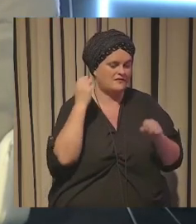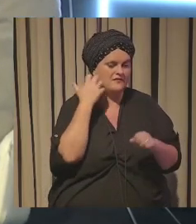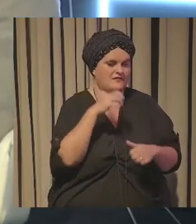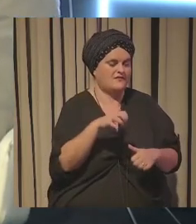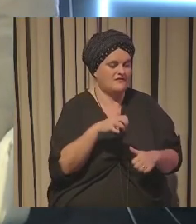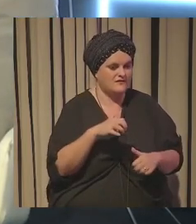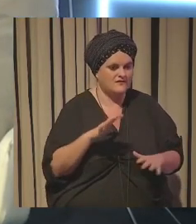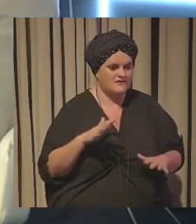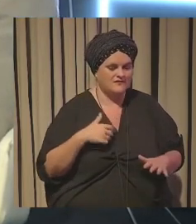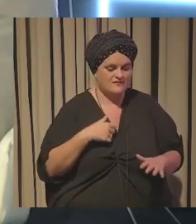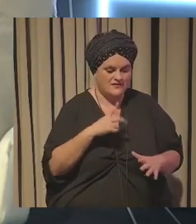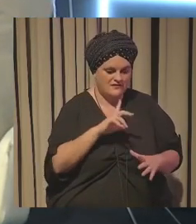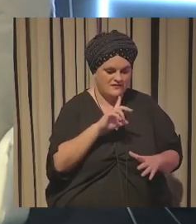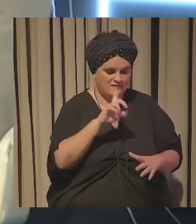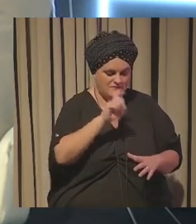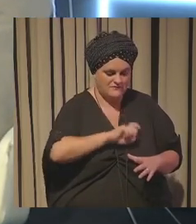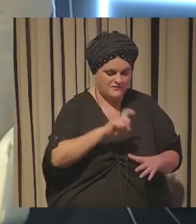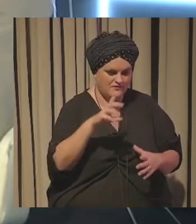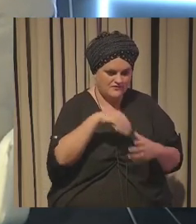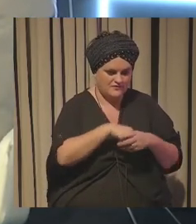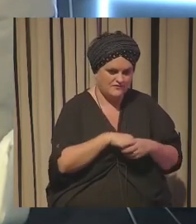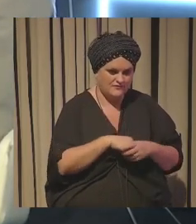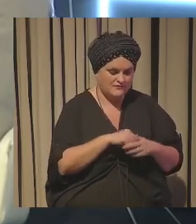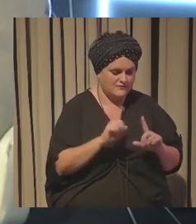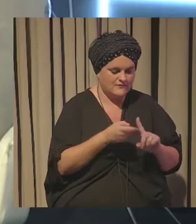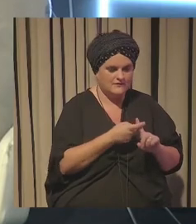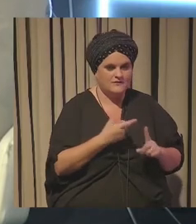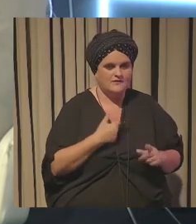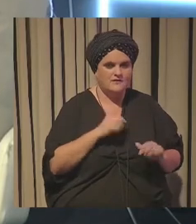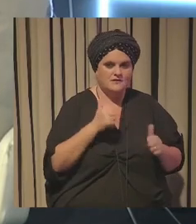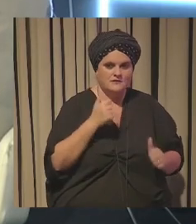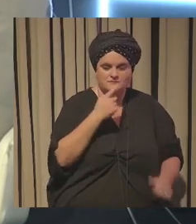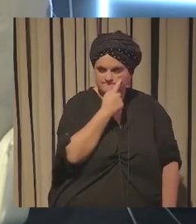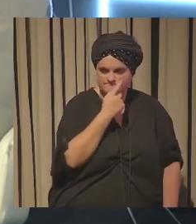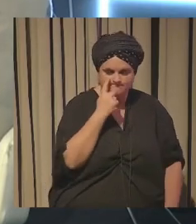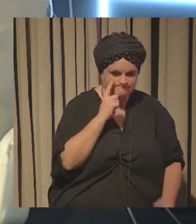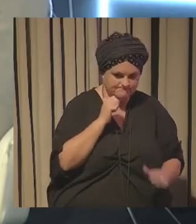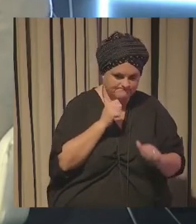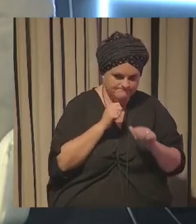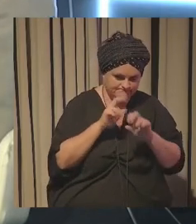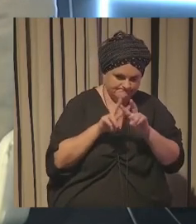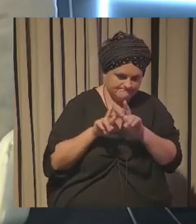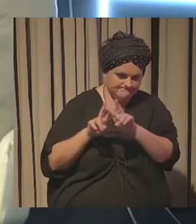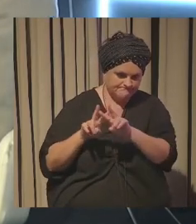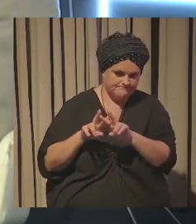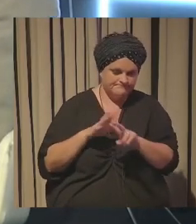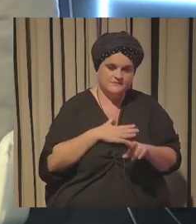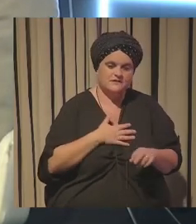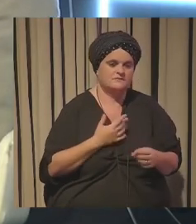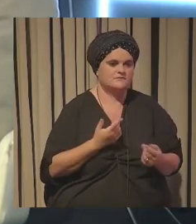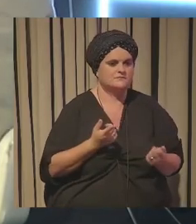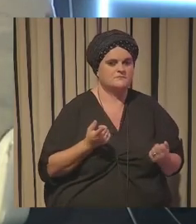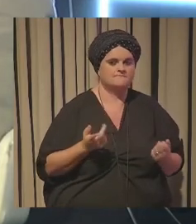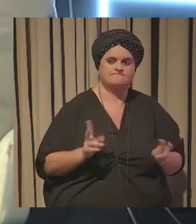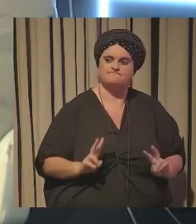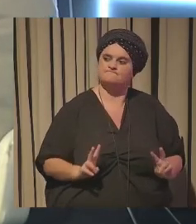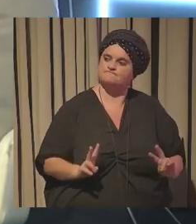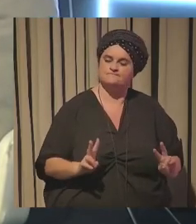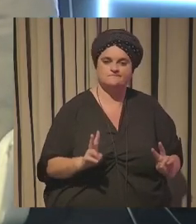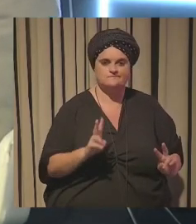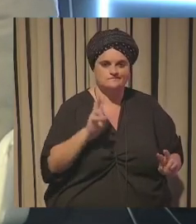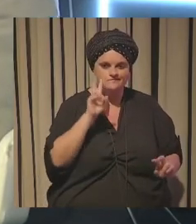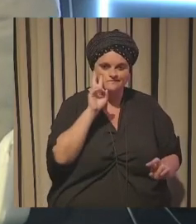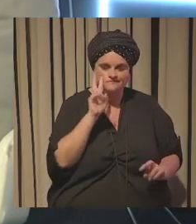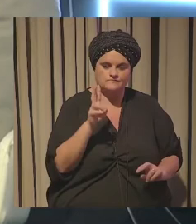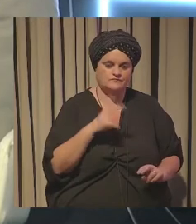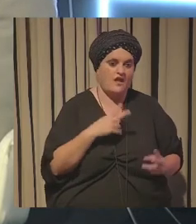grillo dentro de la fundación sobre todo empezamos por vigilar queremos mostrarnos inquietos y preocuparnos también de que por